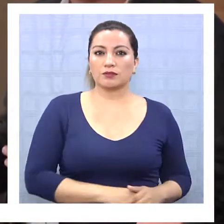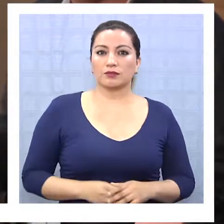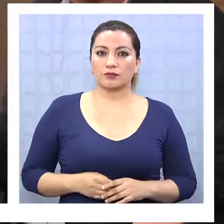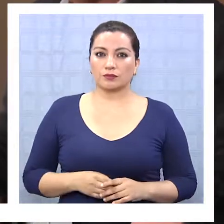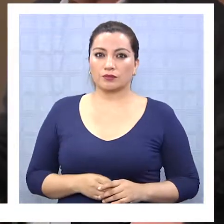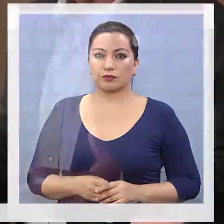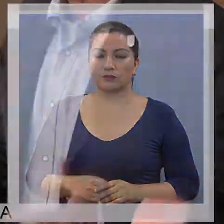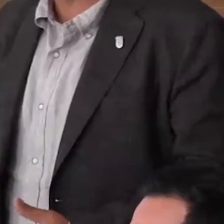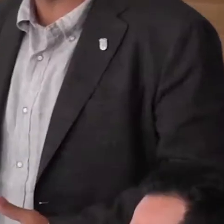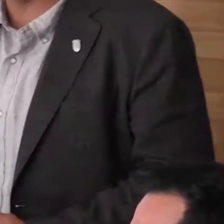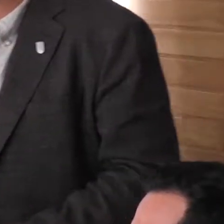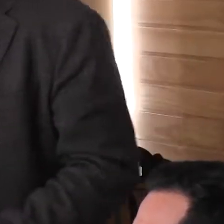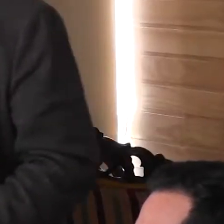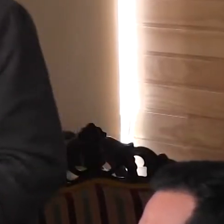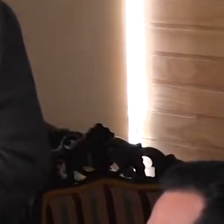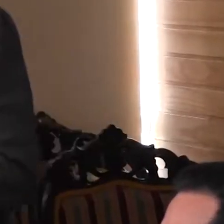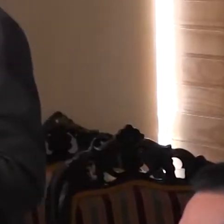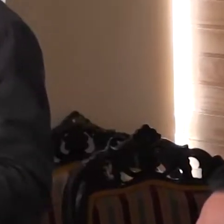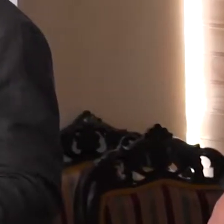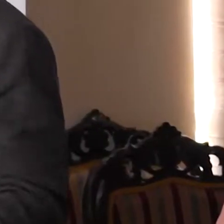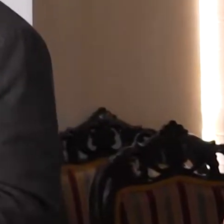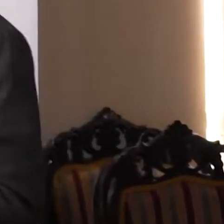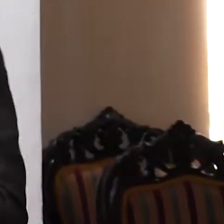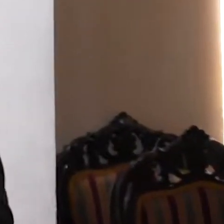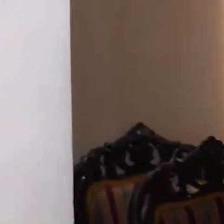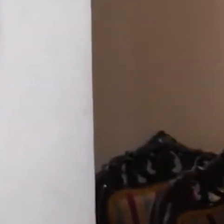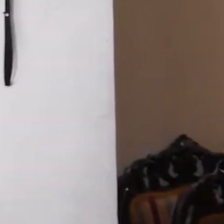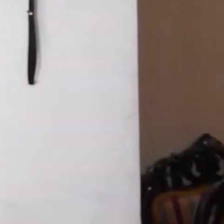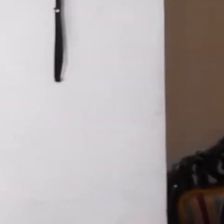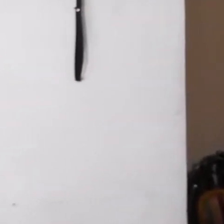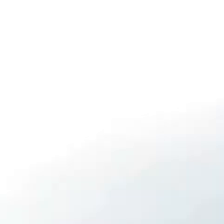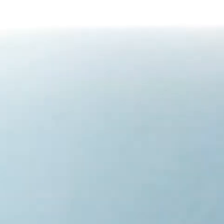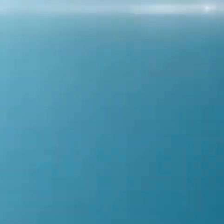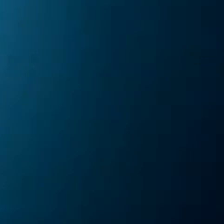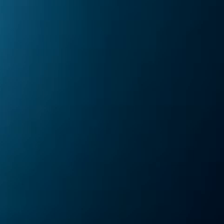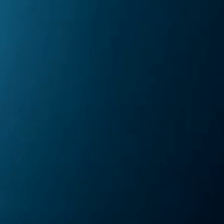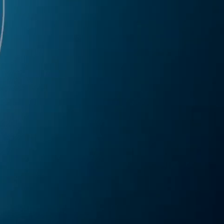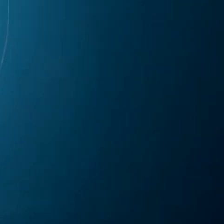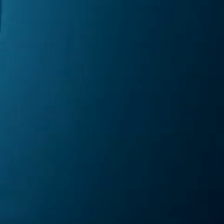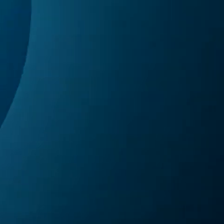ordenamiento que tenemos como ciudad también fue rechazado.